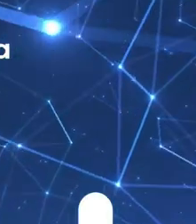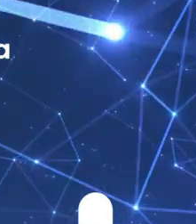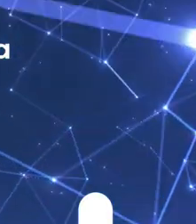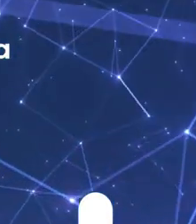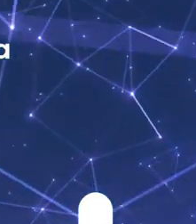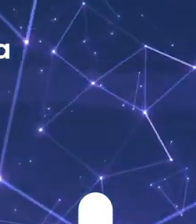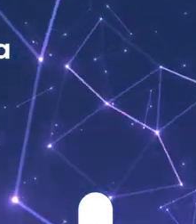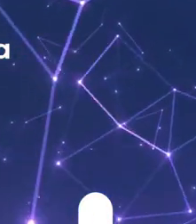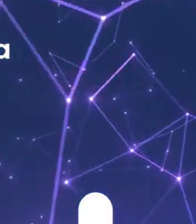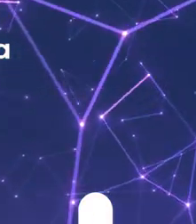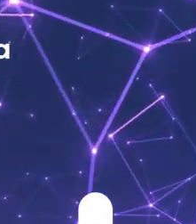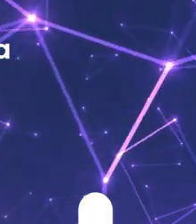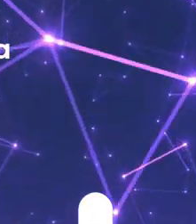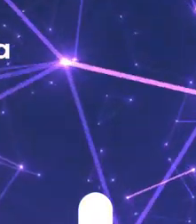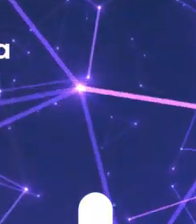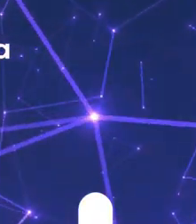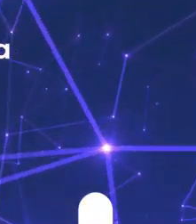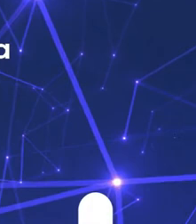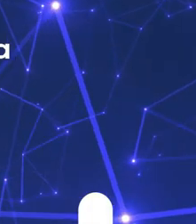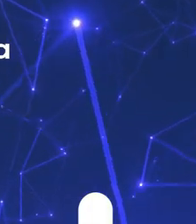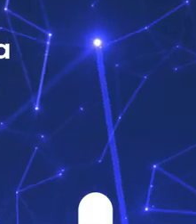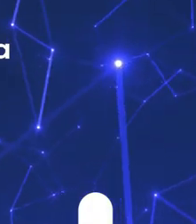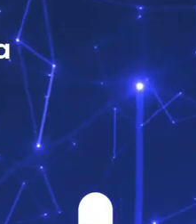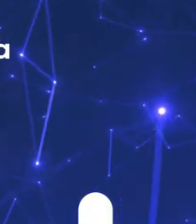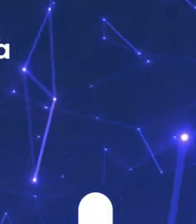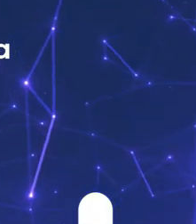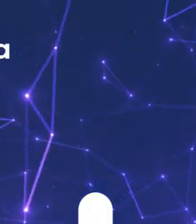España es que va a salvar vidas.